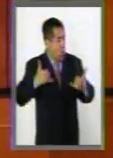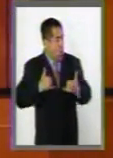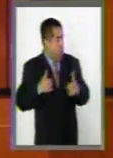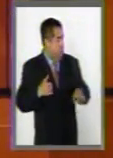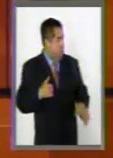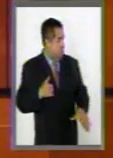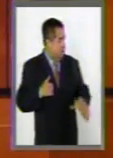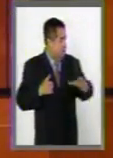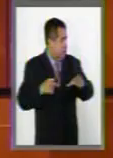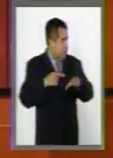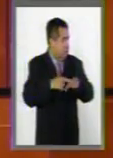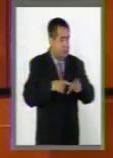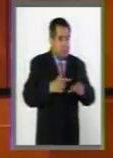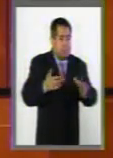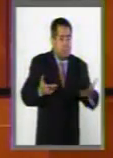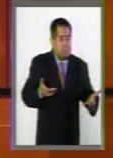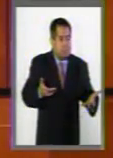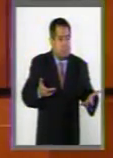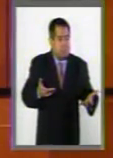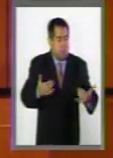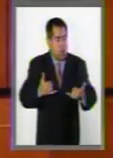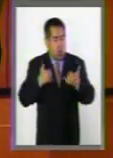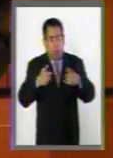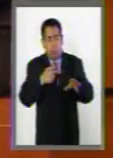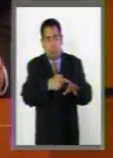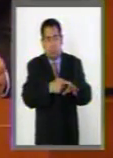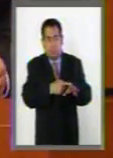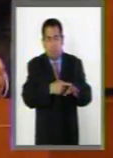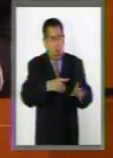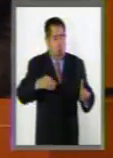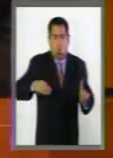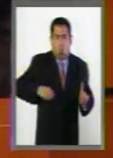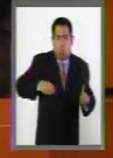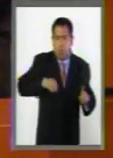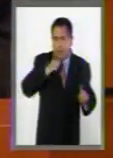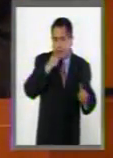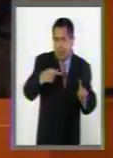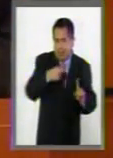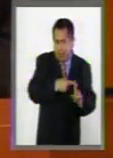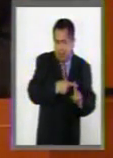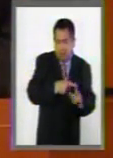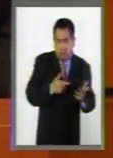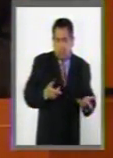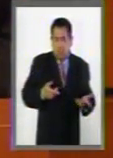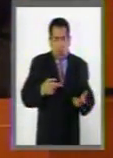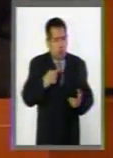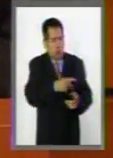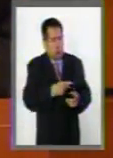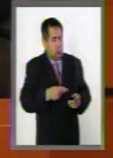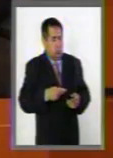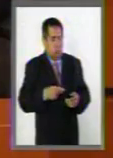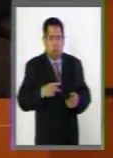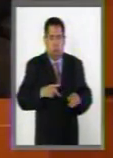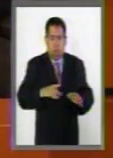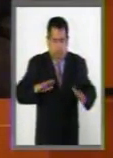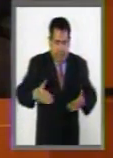y que ellos no son los culpables finalmente de su procreación,